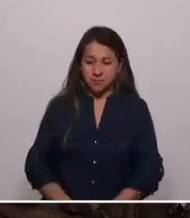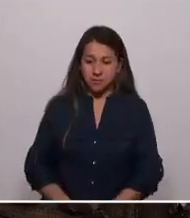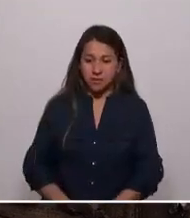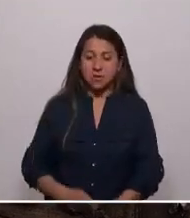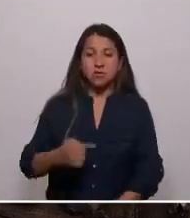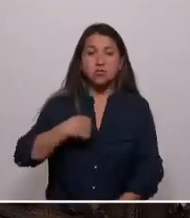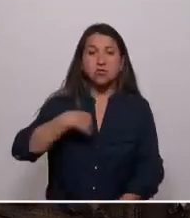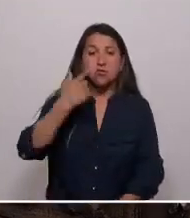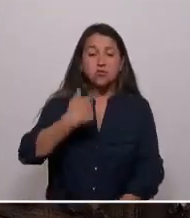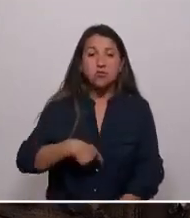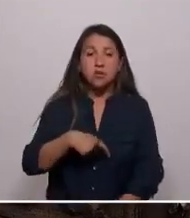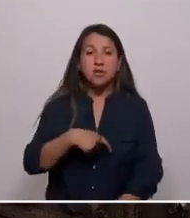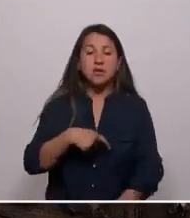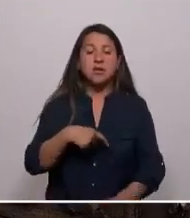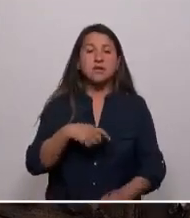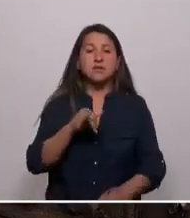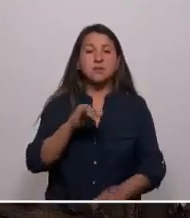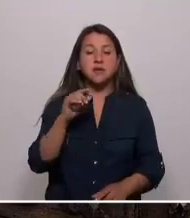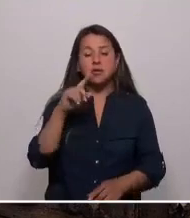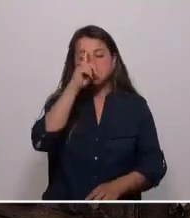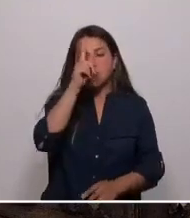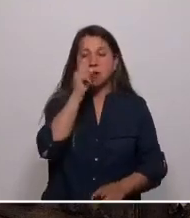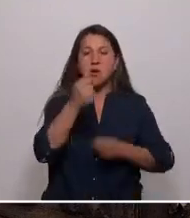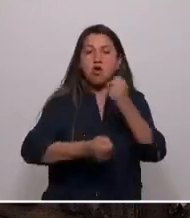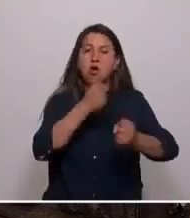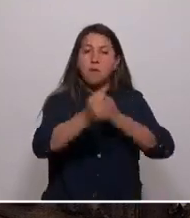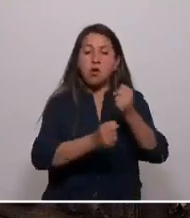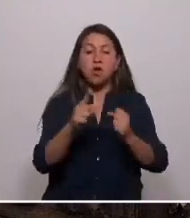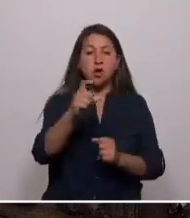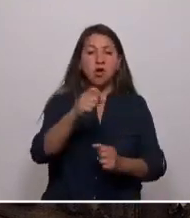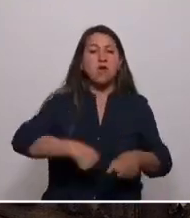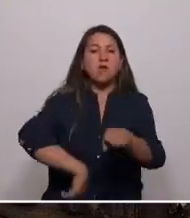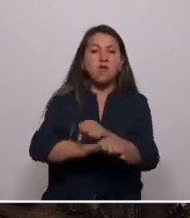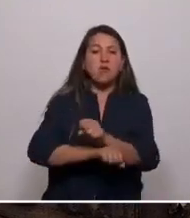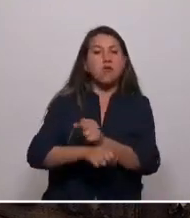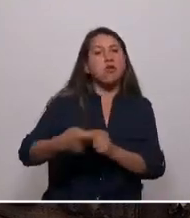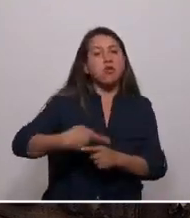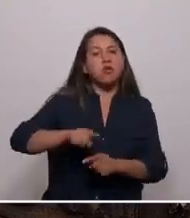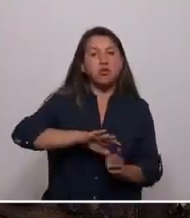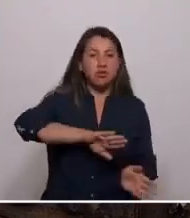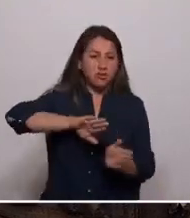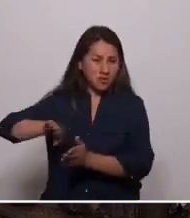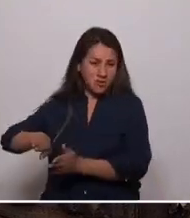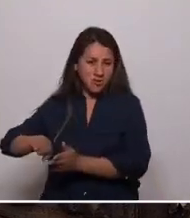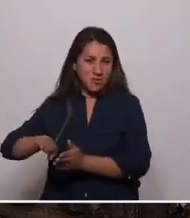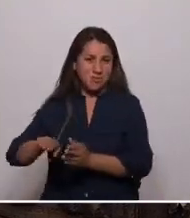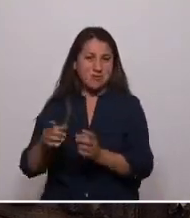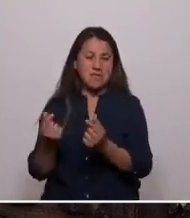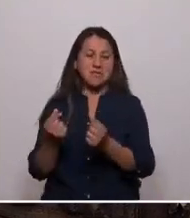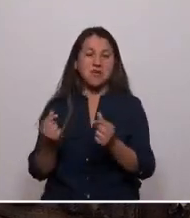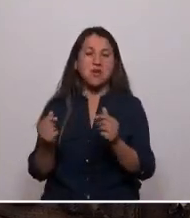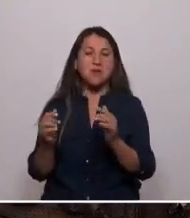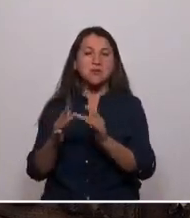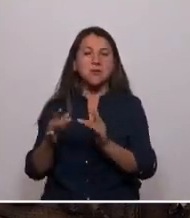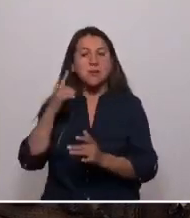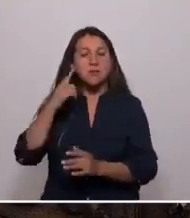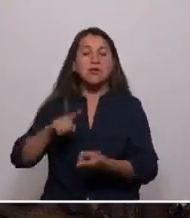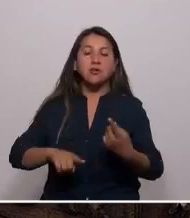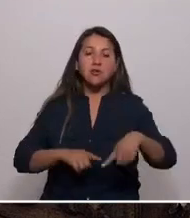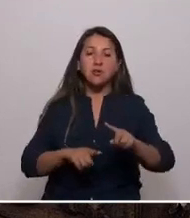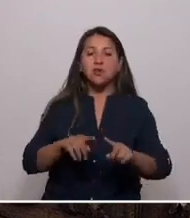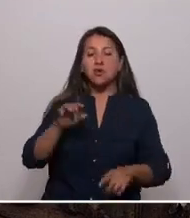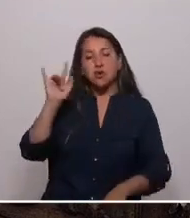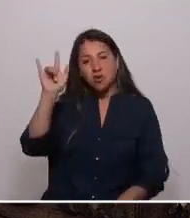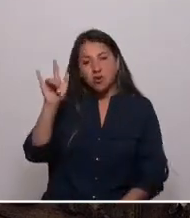fue ir al estadio y agarrarme a combos por Colo-Colo. El fútbol es otra homosexualidad tapada, como el boxe, la política y el vino. Que la